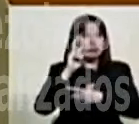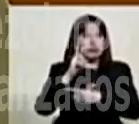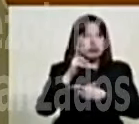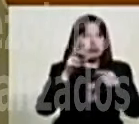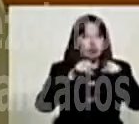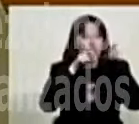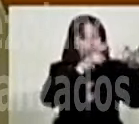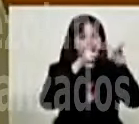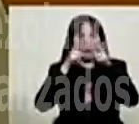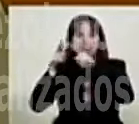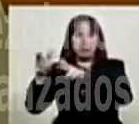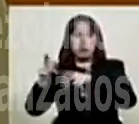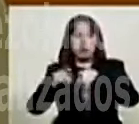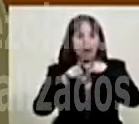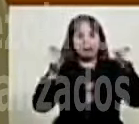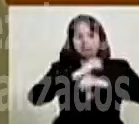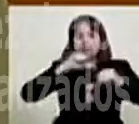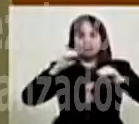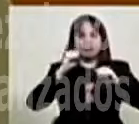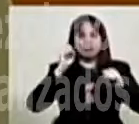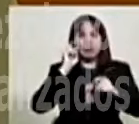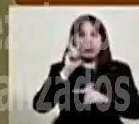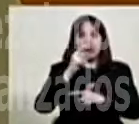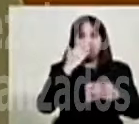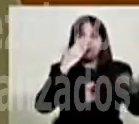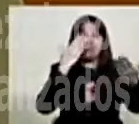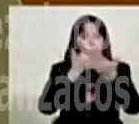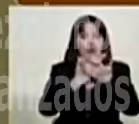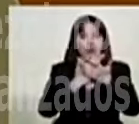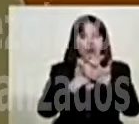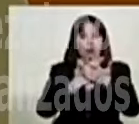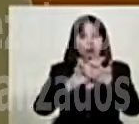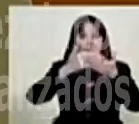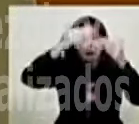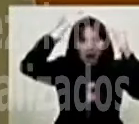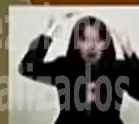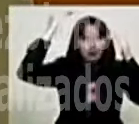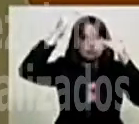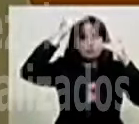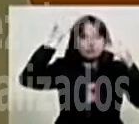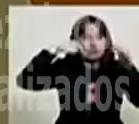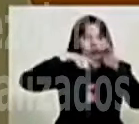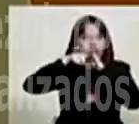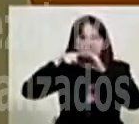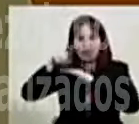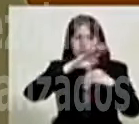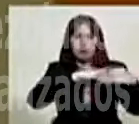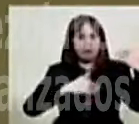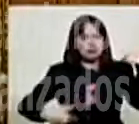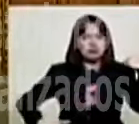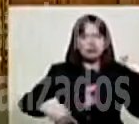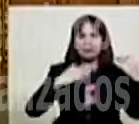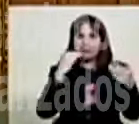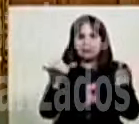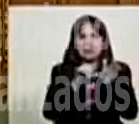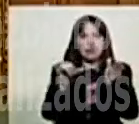metralla una vez que explotara el dron frente o encima o dentro de la tarima presidencial.